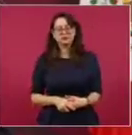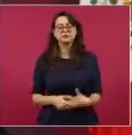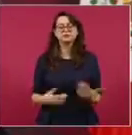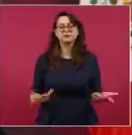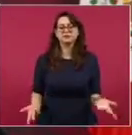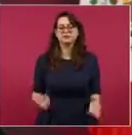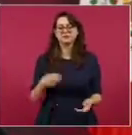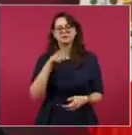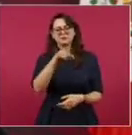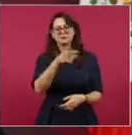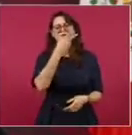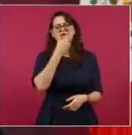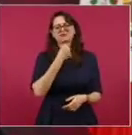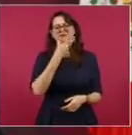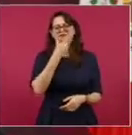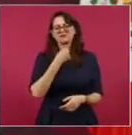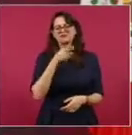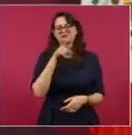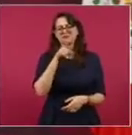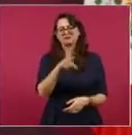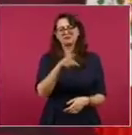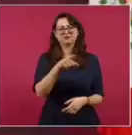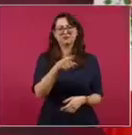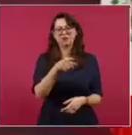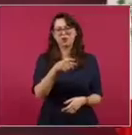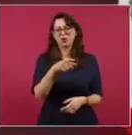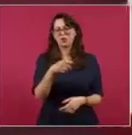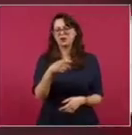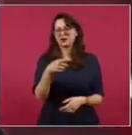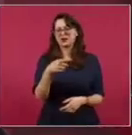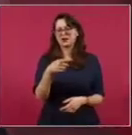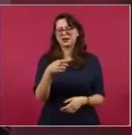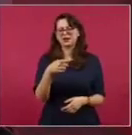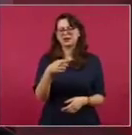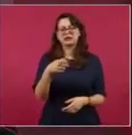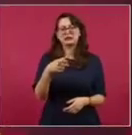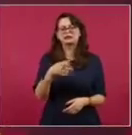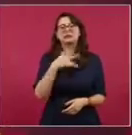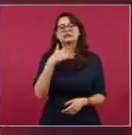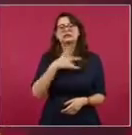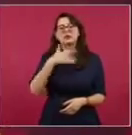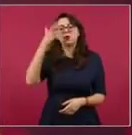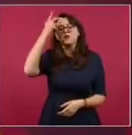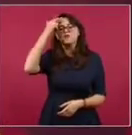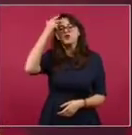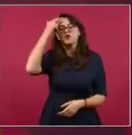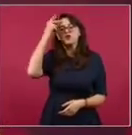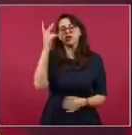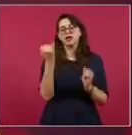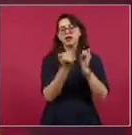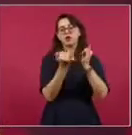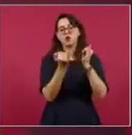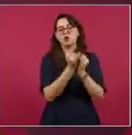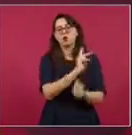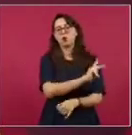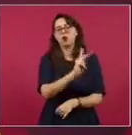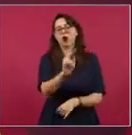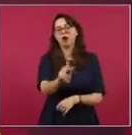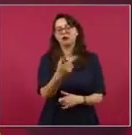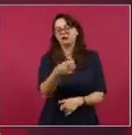el cargo, un porfirito, se